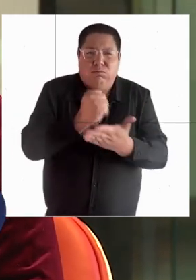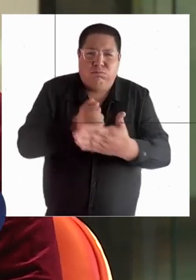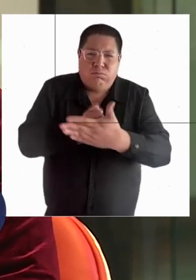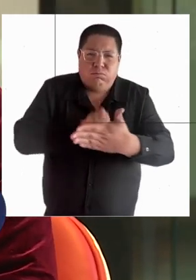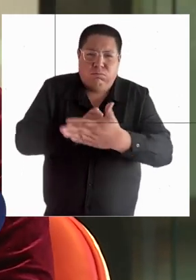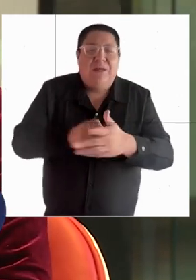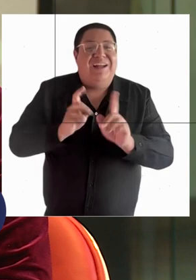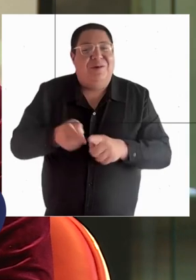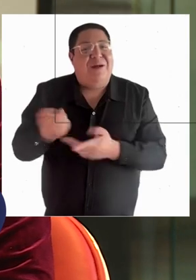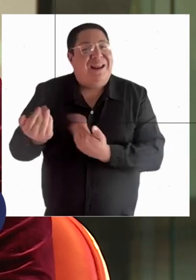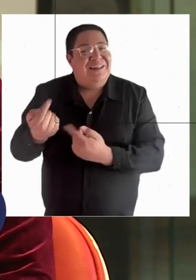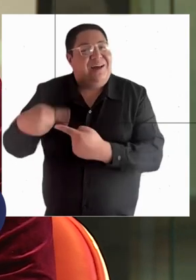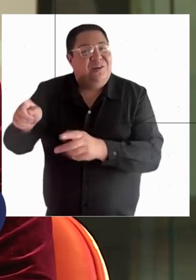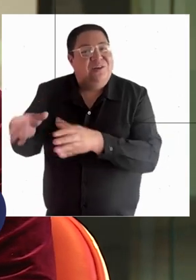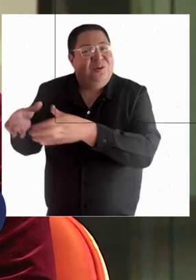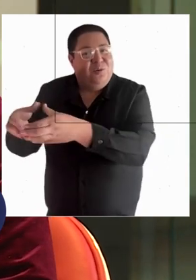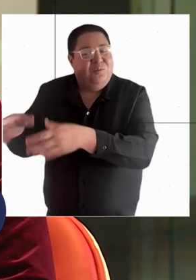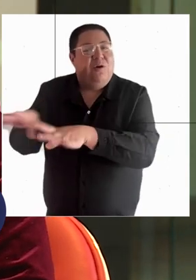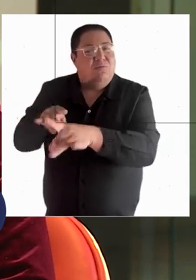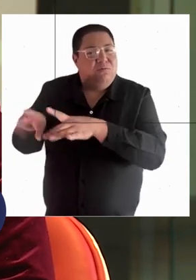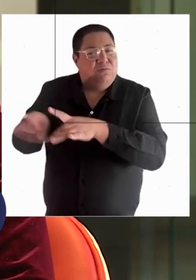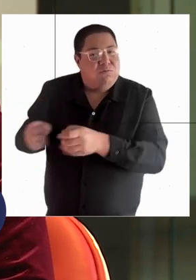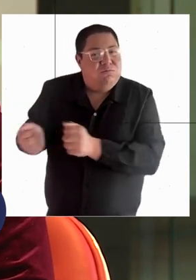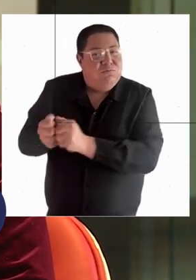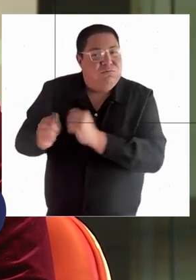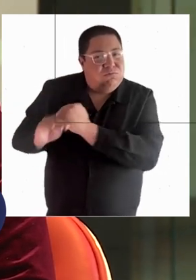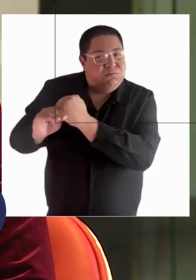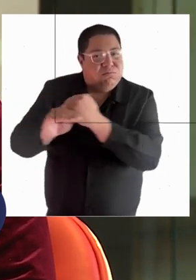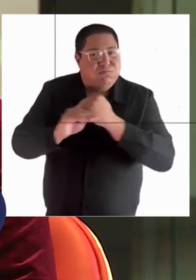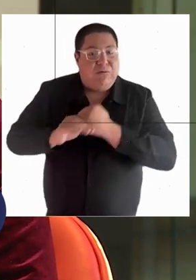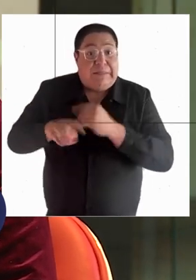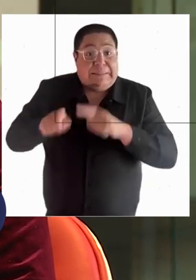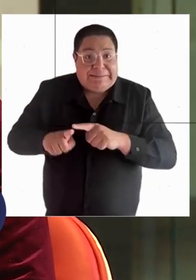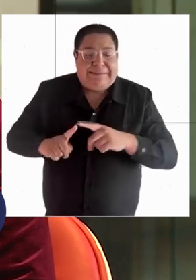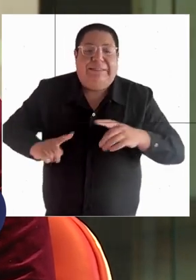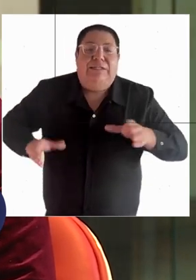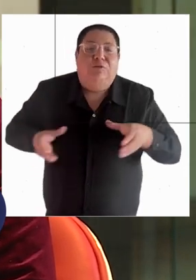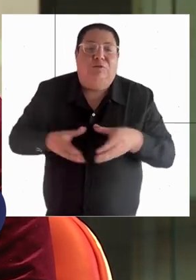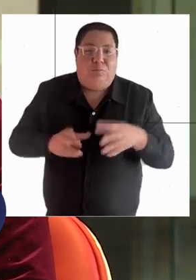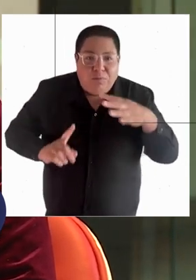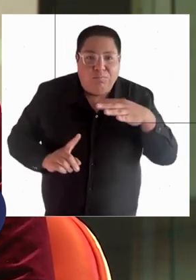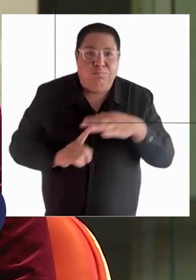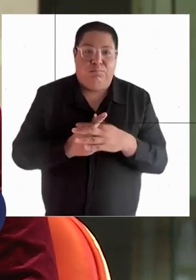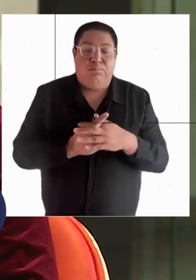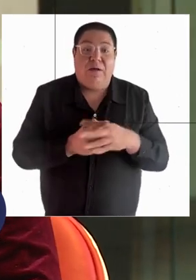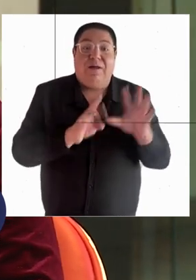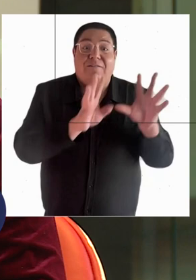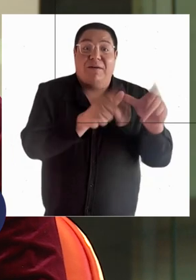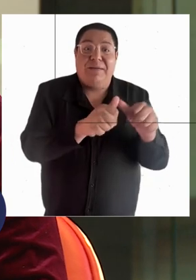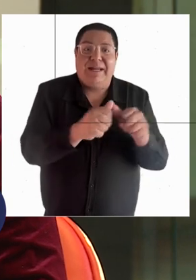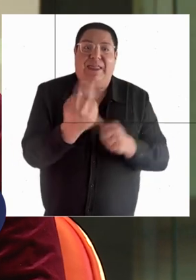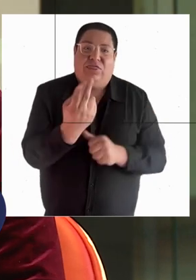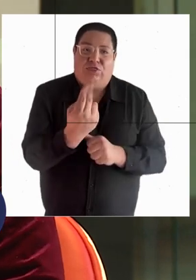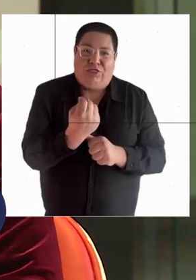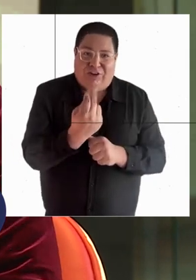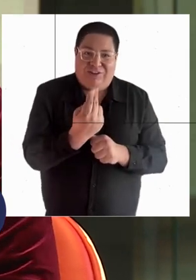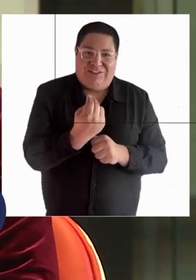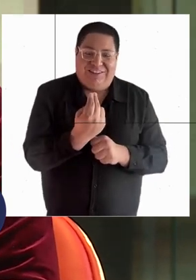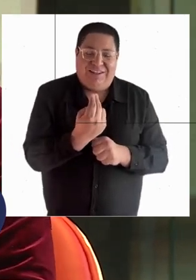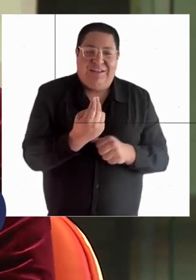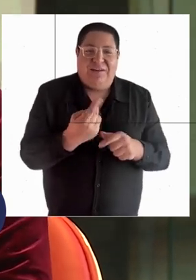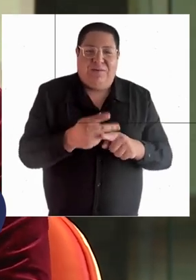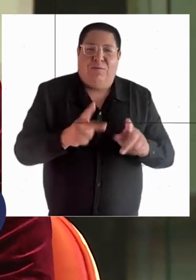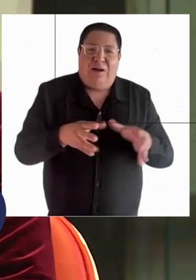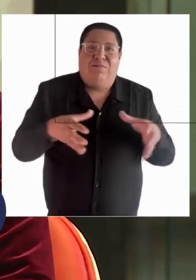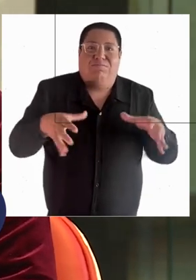por poner en un facsímil, un par de años atrás, de que las personas con síndrome de Down no eran normales. Entonces